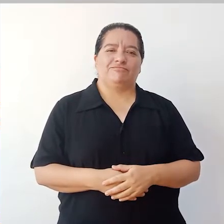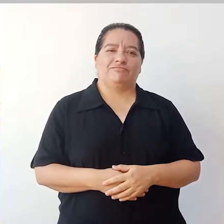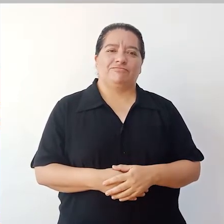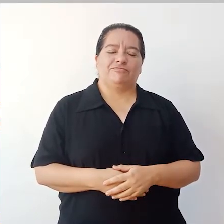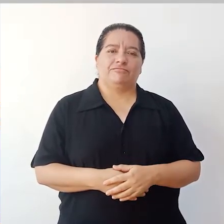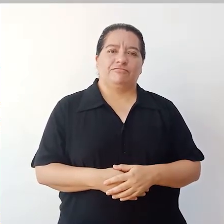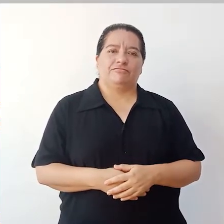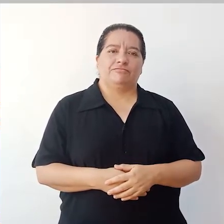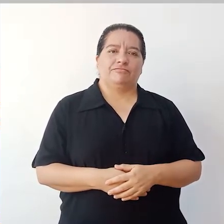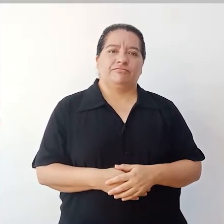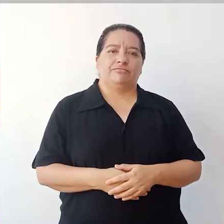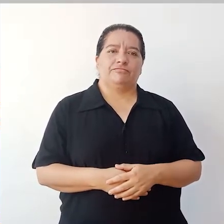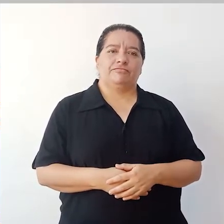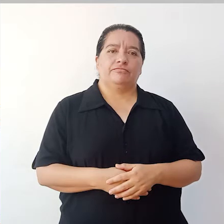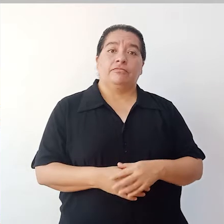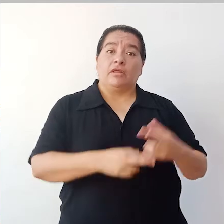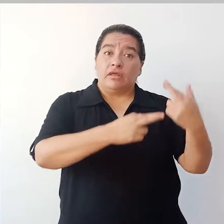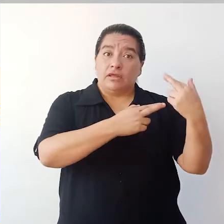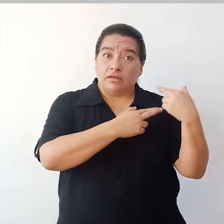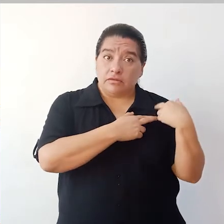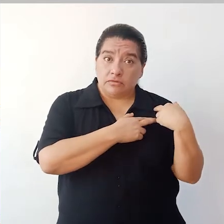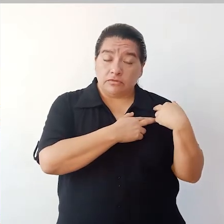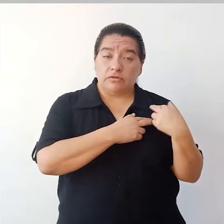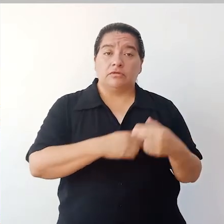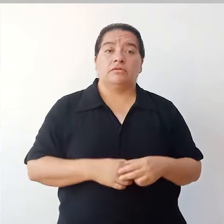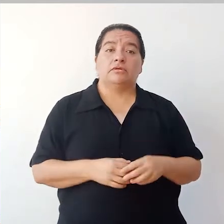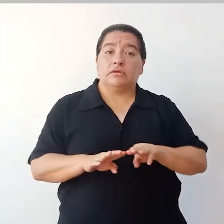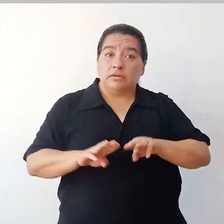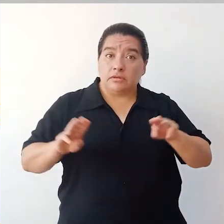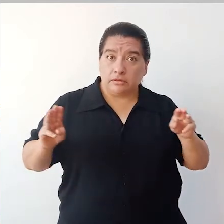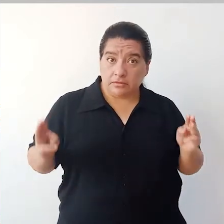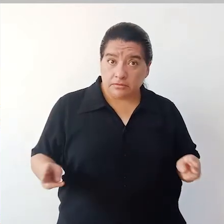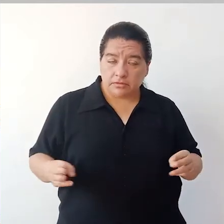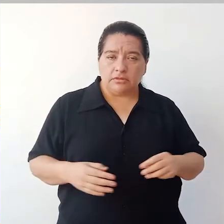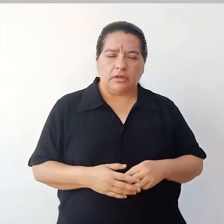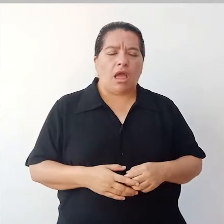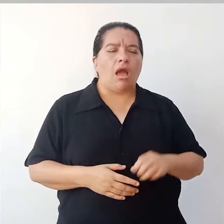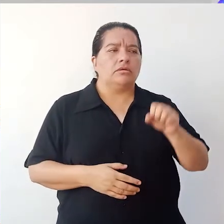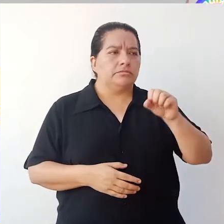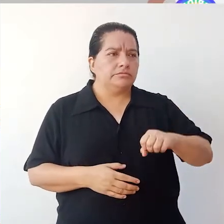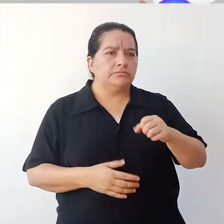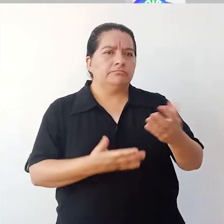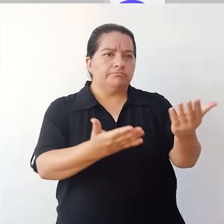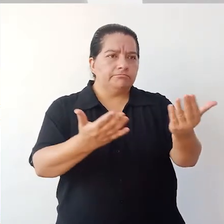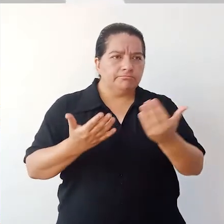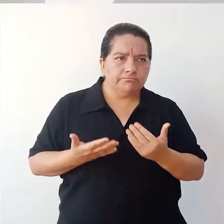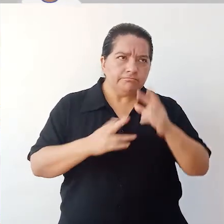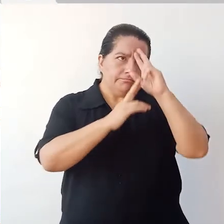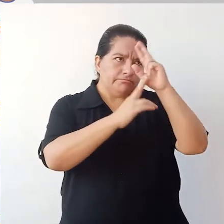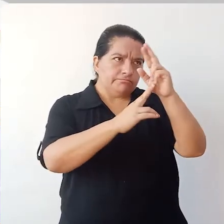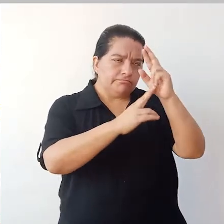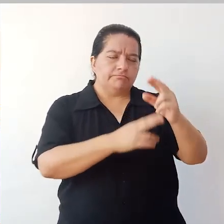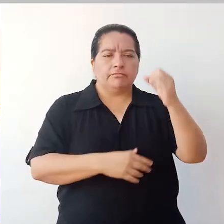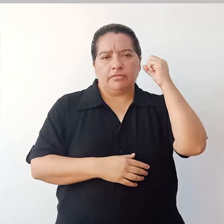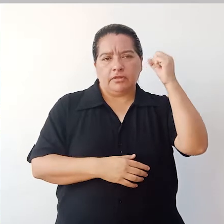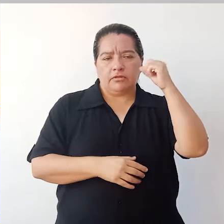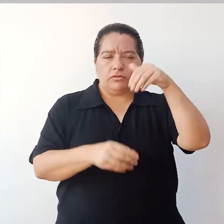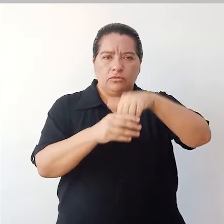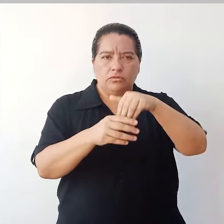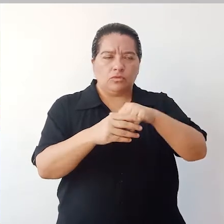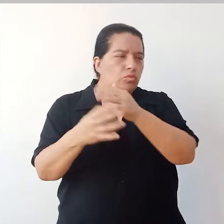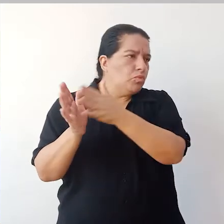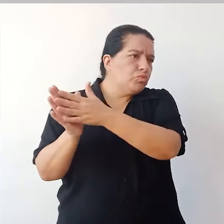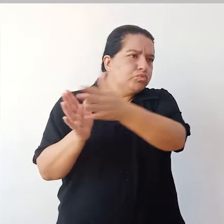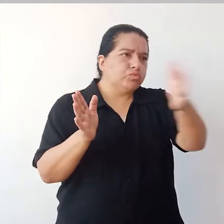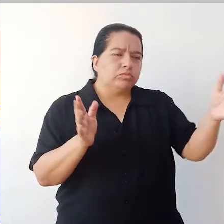Las y los miembros de mesa deberán respetar el derecho al voto de todas las personas LGBTI. Nadie